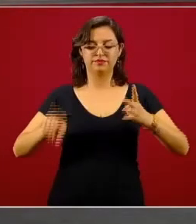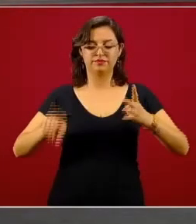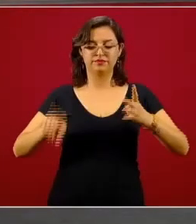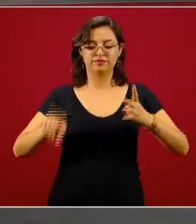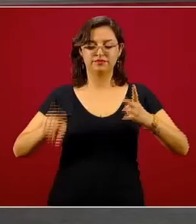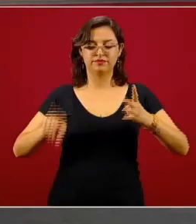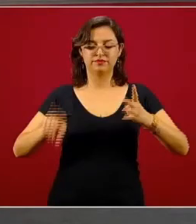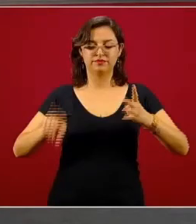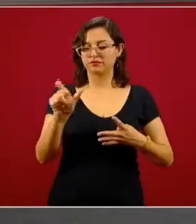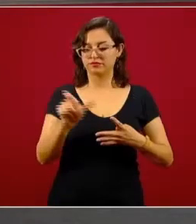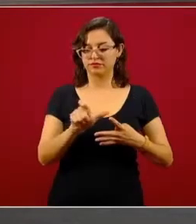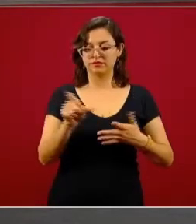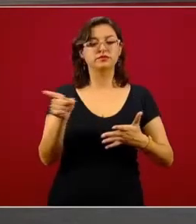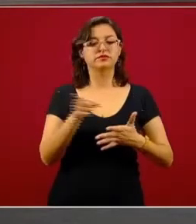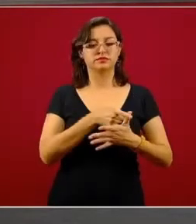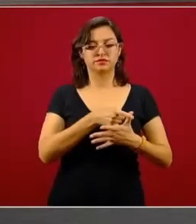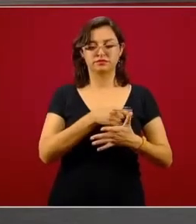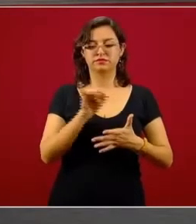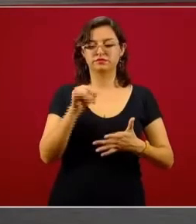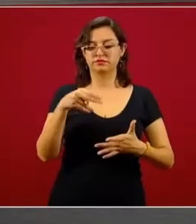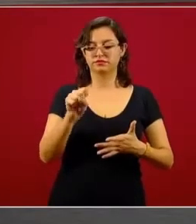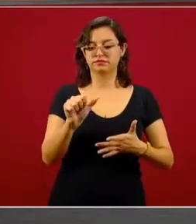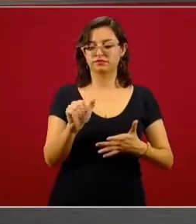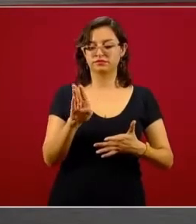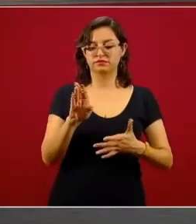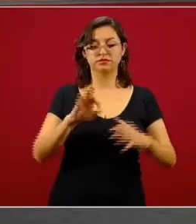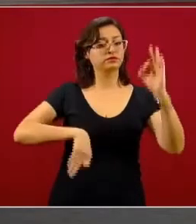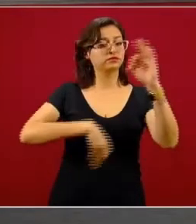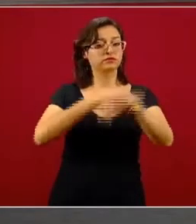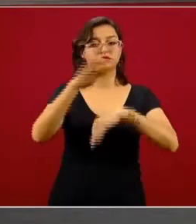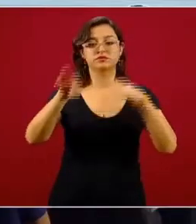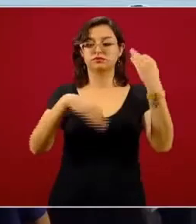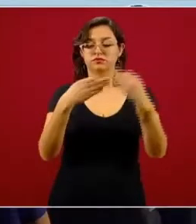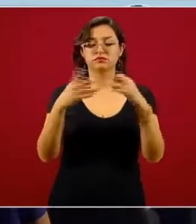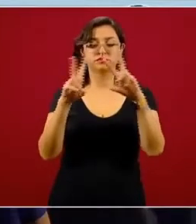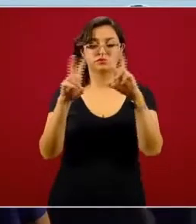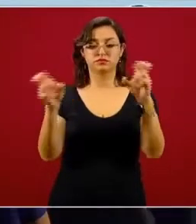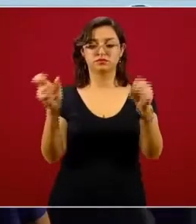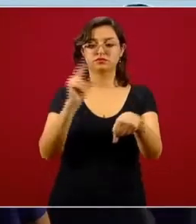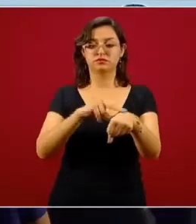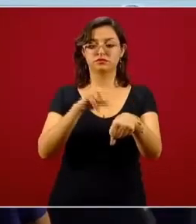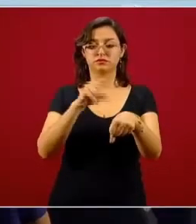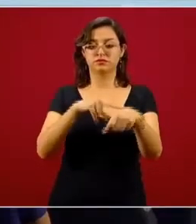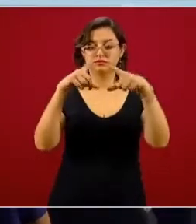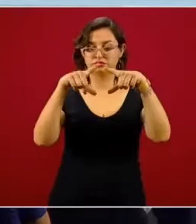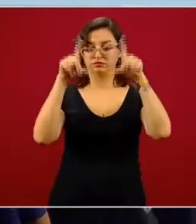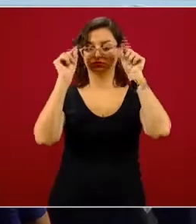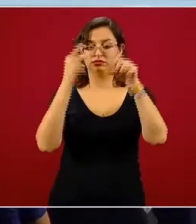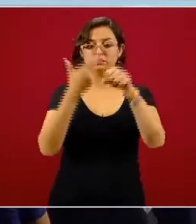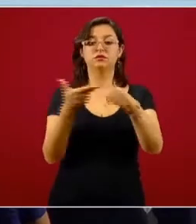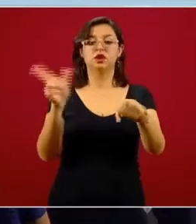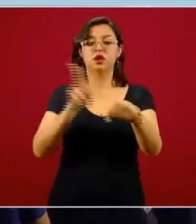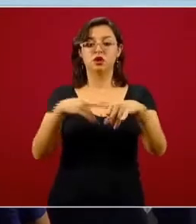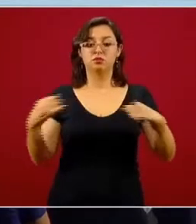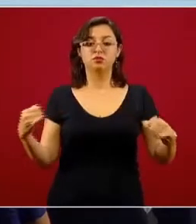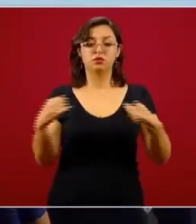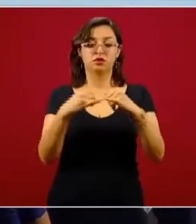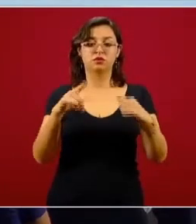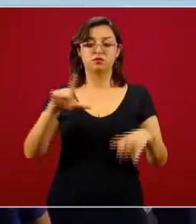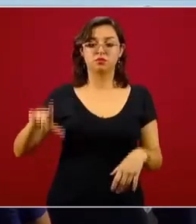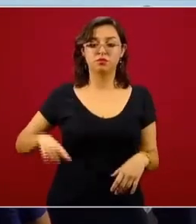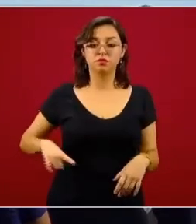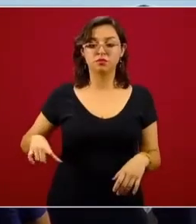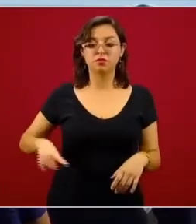de Pemex y desde luego del Insabi, todas de personal de salud, de hospitales y de instituciones públicas.